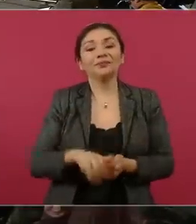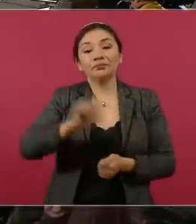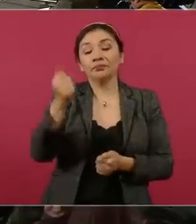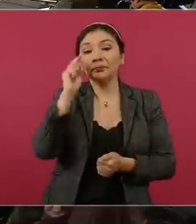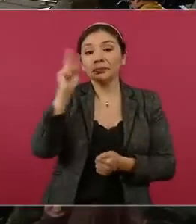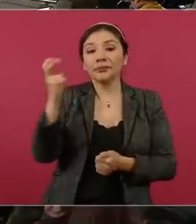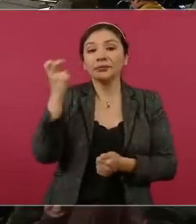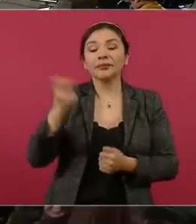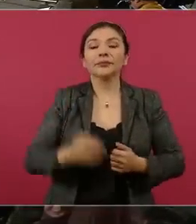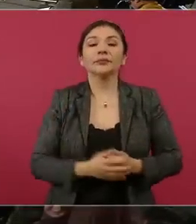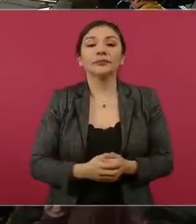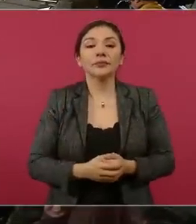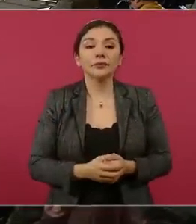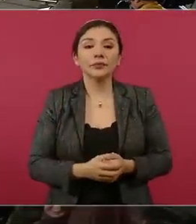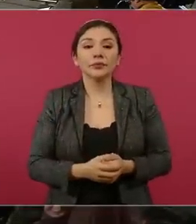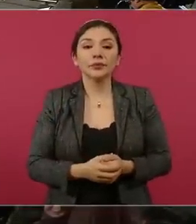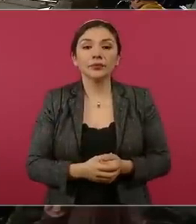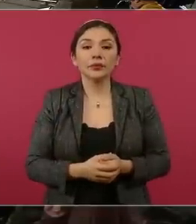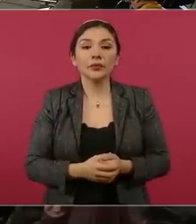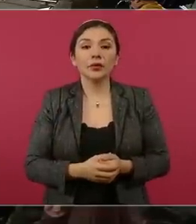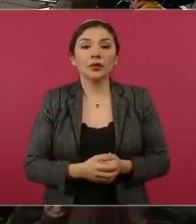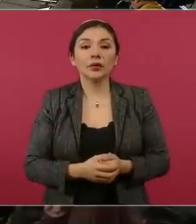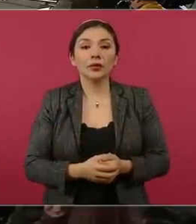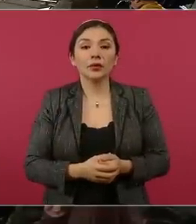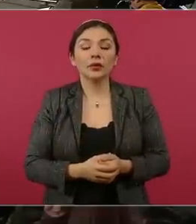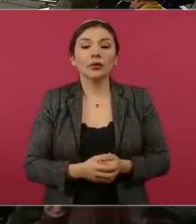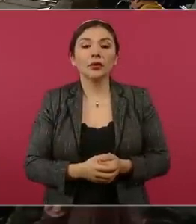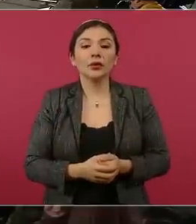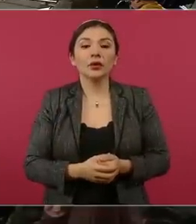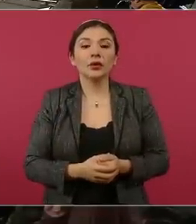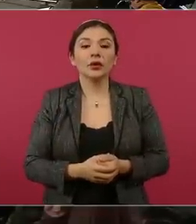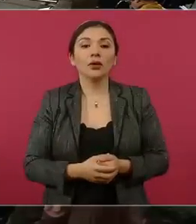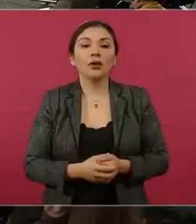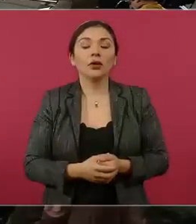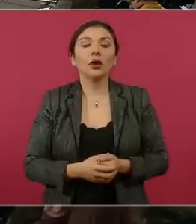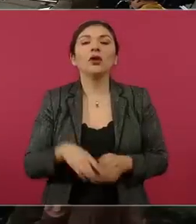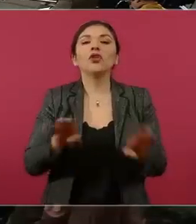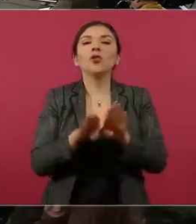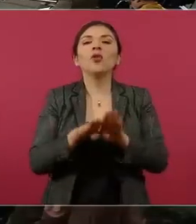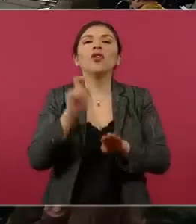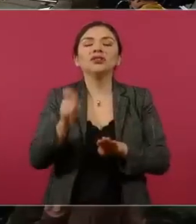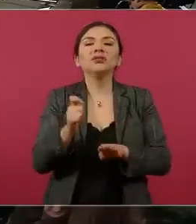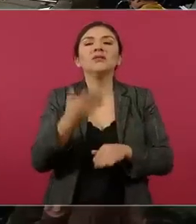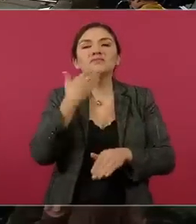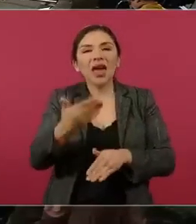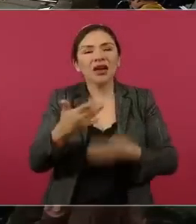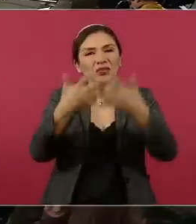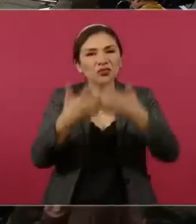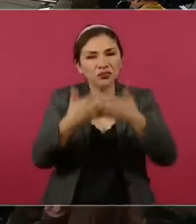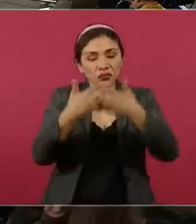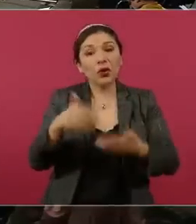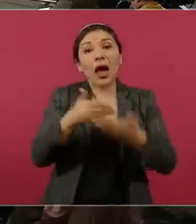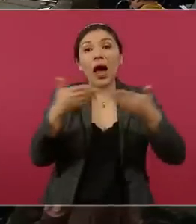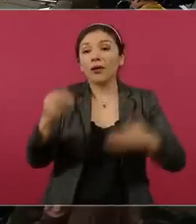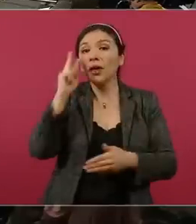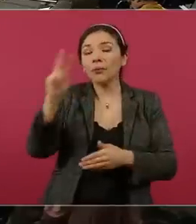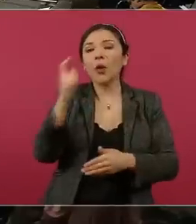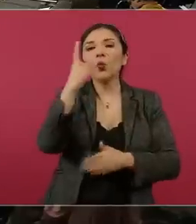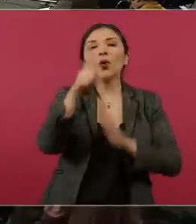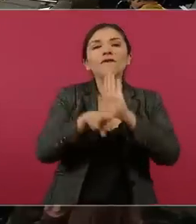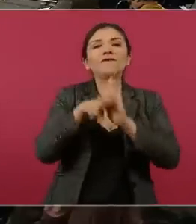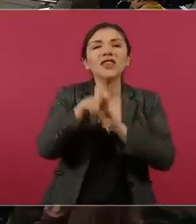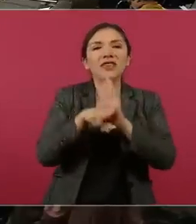parte del modelo, cómo tiene que ver en la parte sostenible. Y en la que sigue queremos presentarles un video. Esta es la